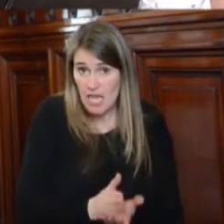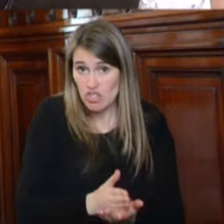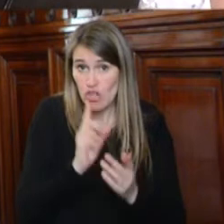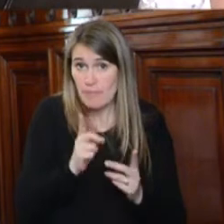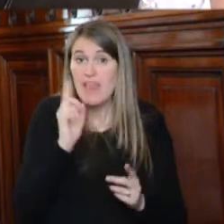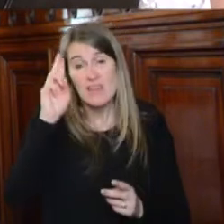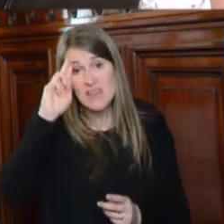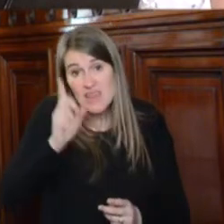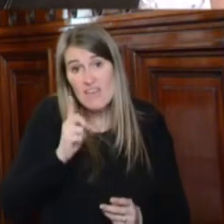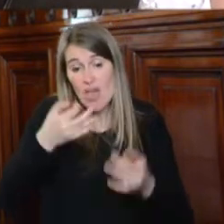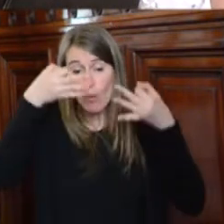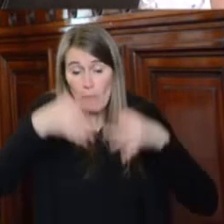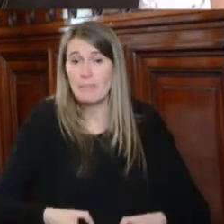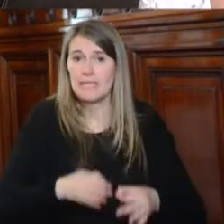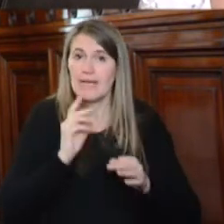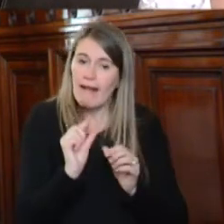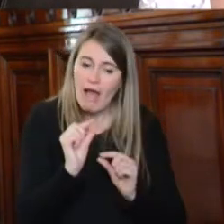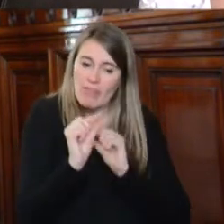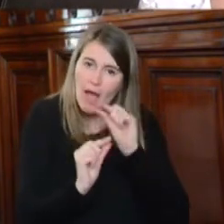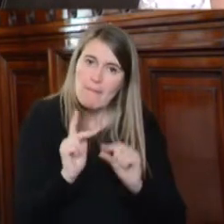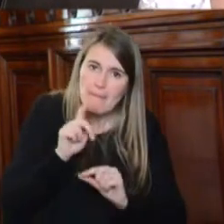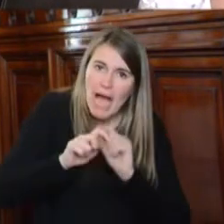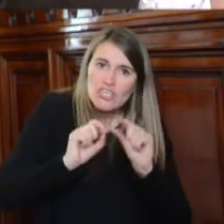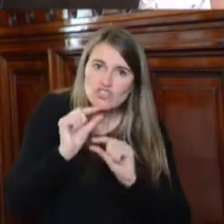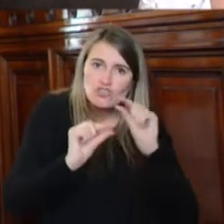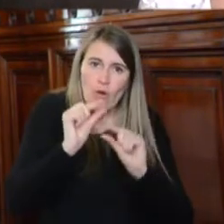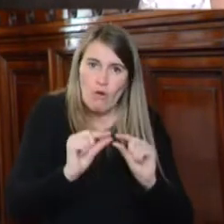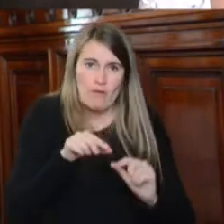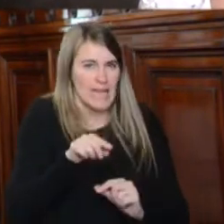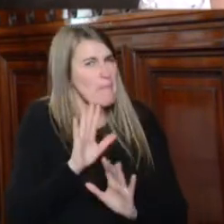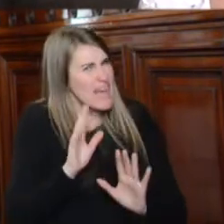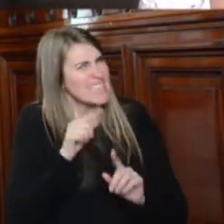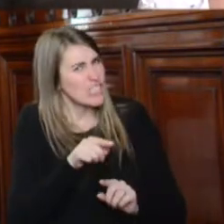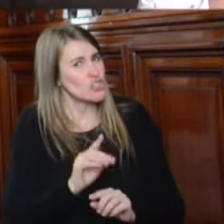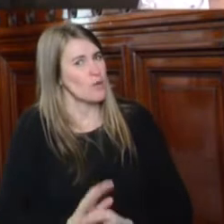cumplan todos los pasos necesarios para la defensa de las partes. Es eso.